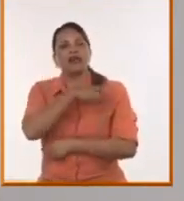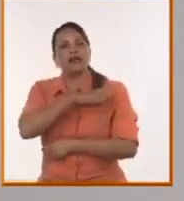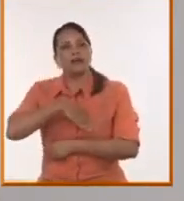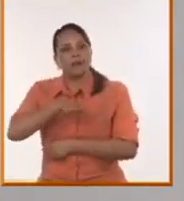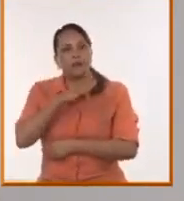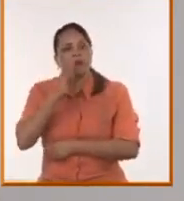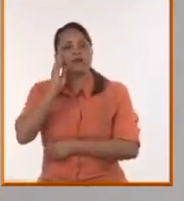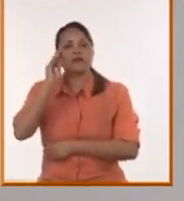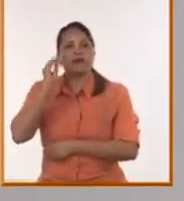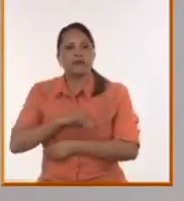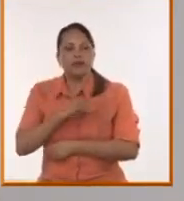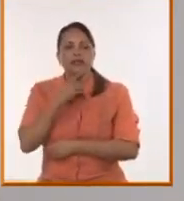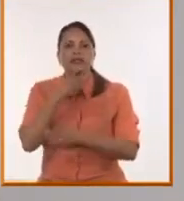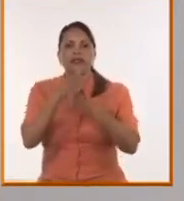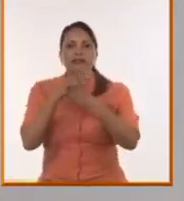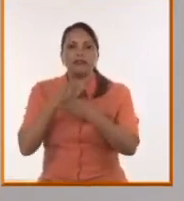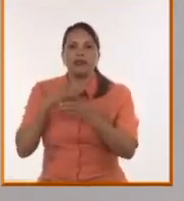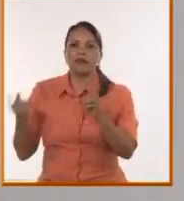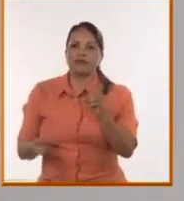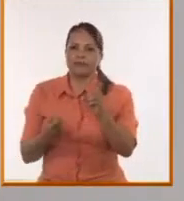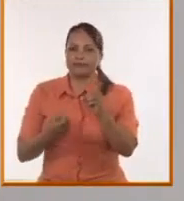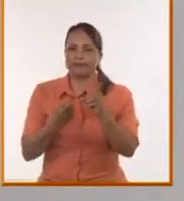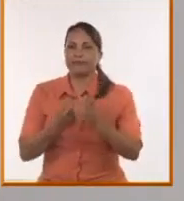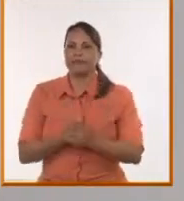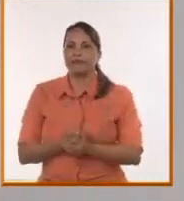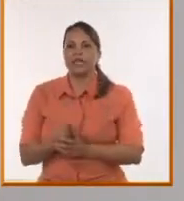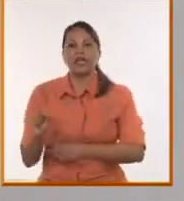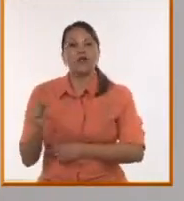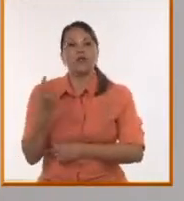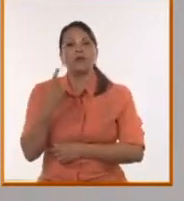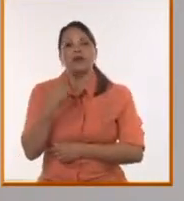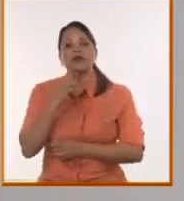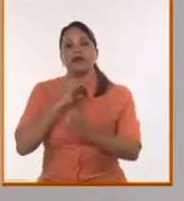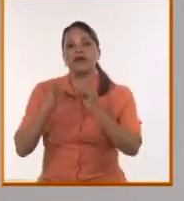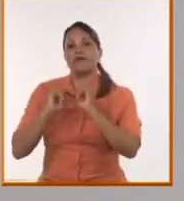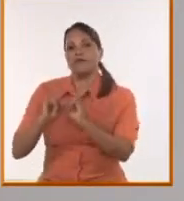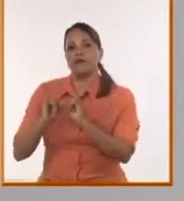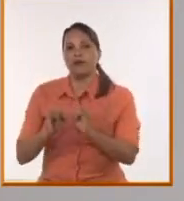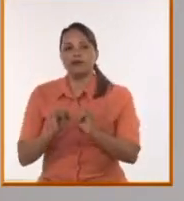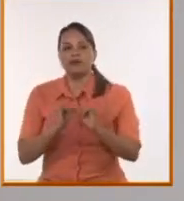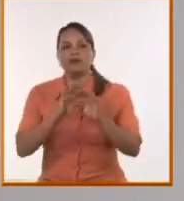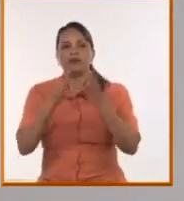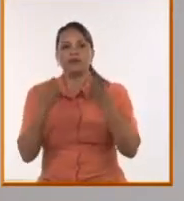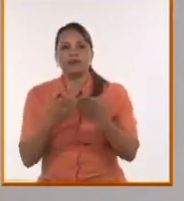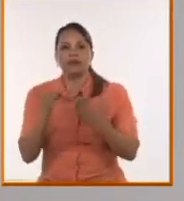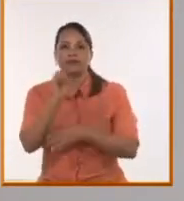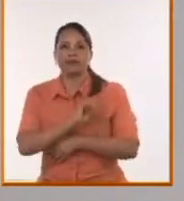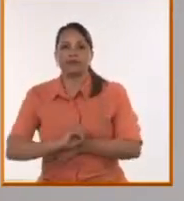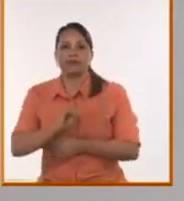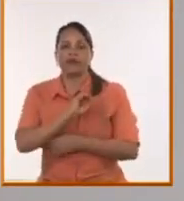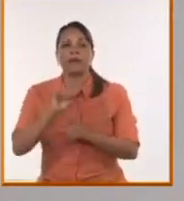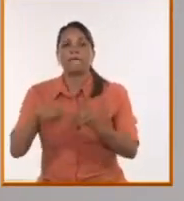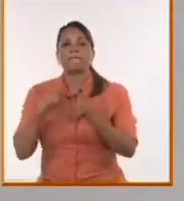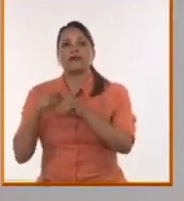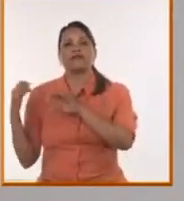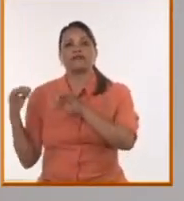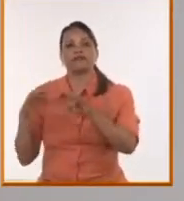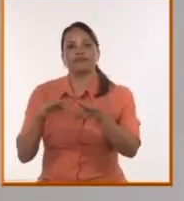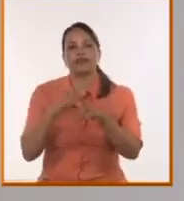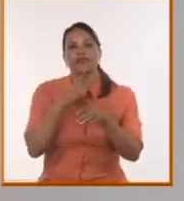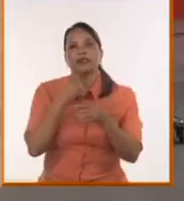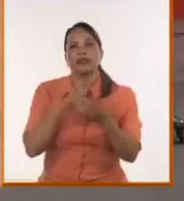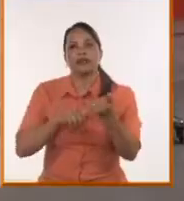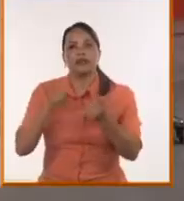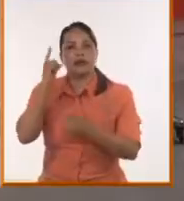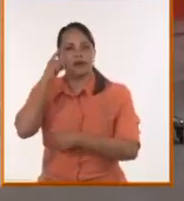comunicación combativa. Yo insistiré en que es el primer paso entre la información, la formación, la organización y la movilización, tanto en territorio como de